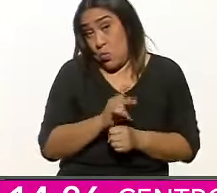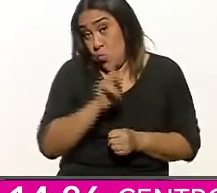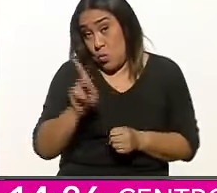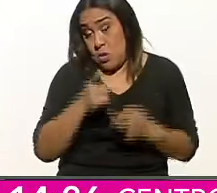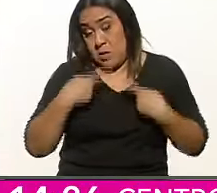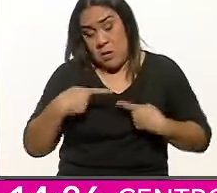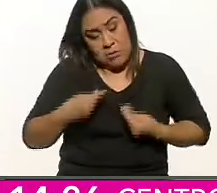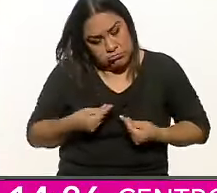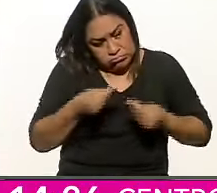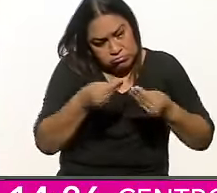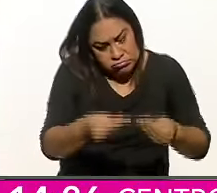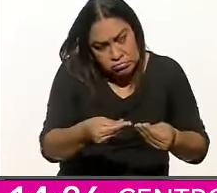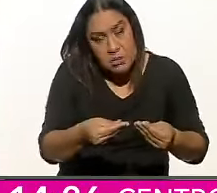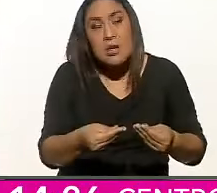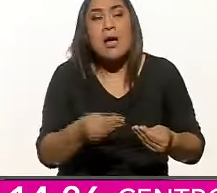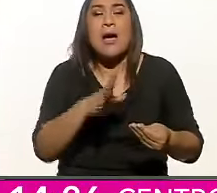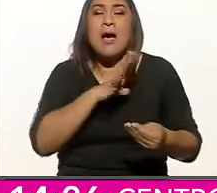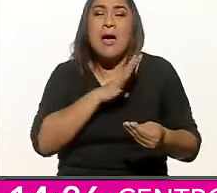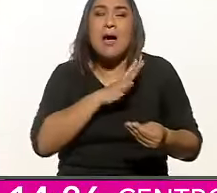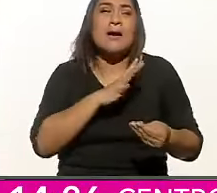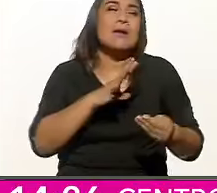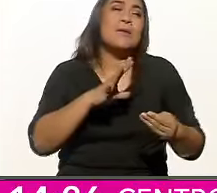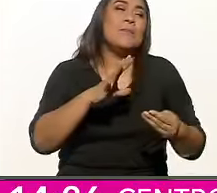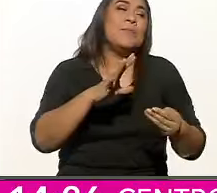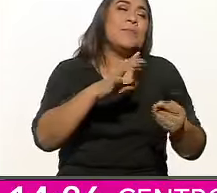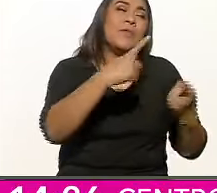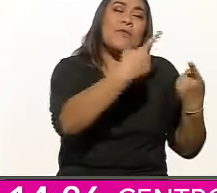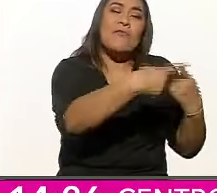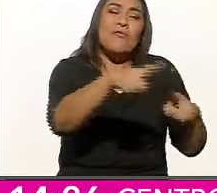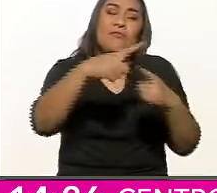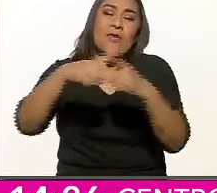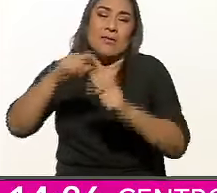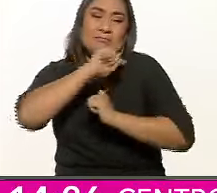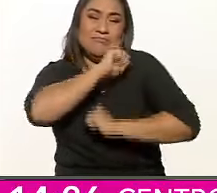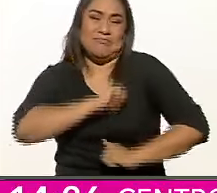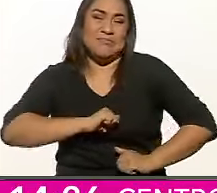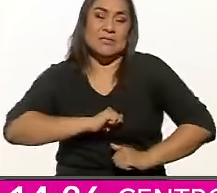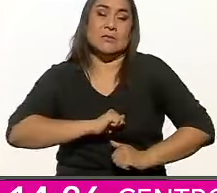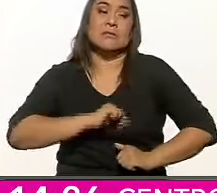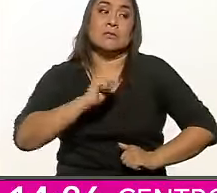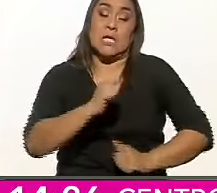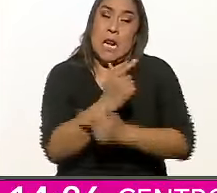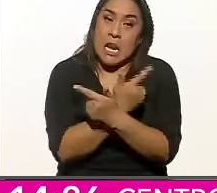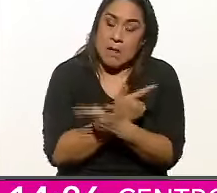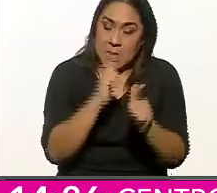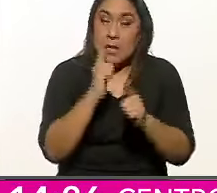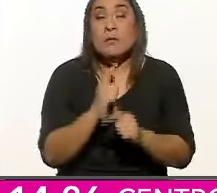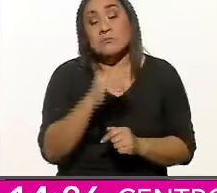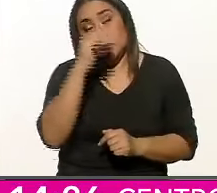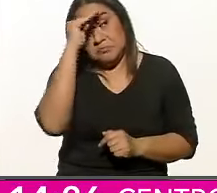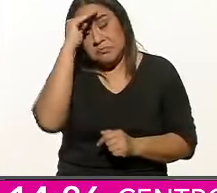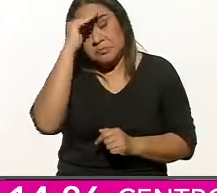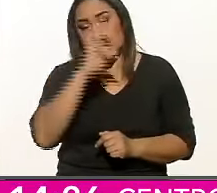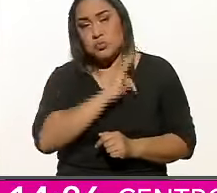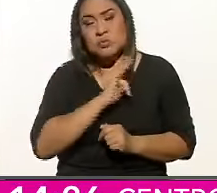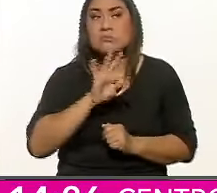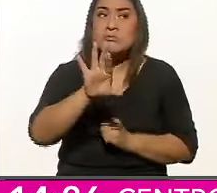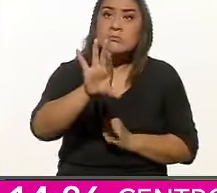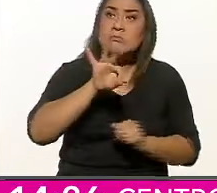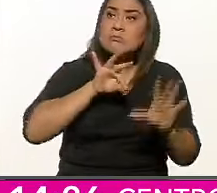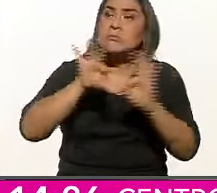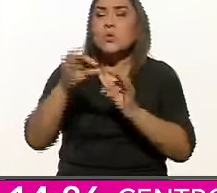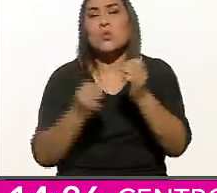que en todos los órdenes de la vida democrática de ser el soberano, la elección de las personas